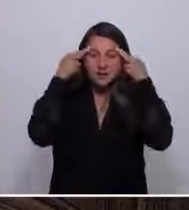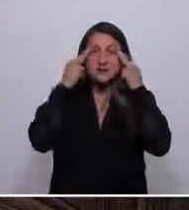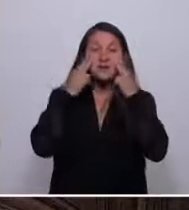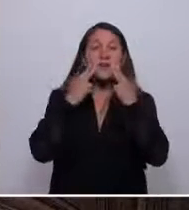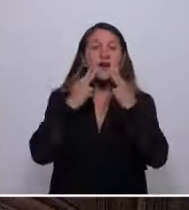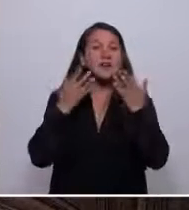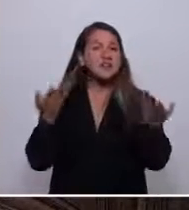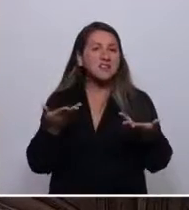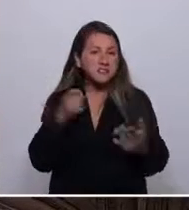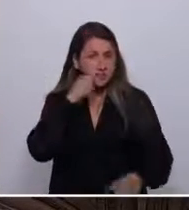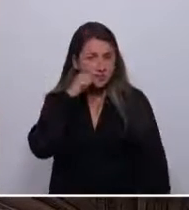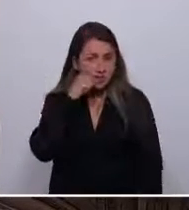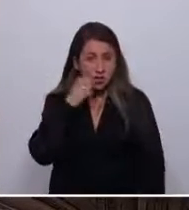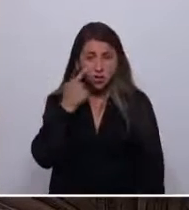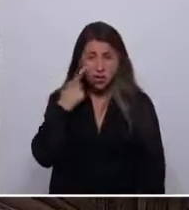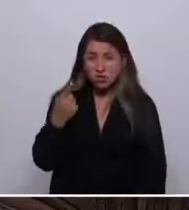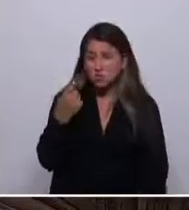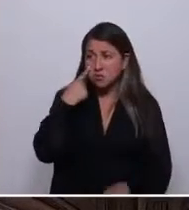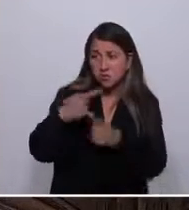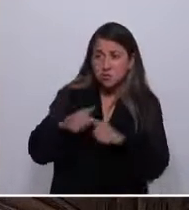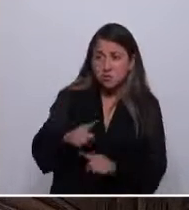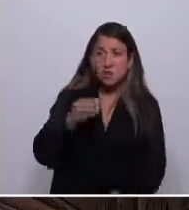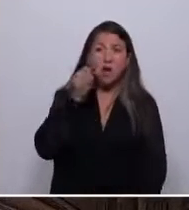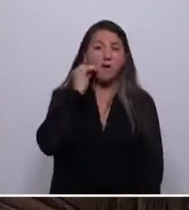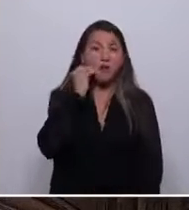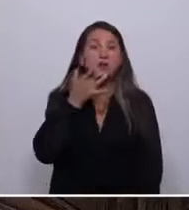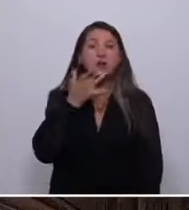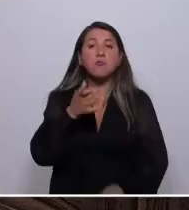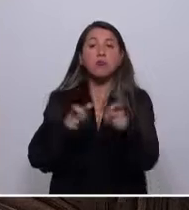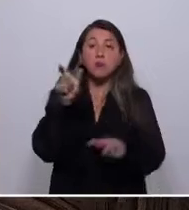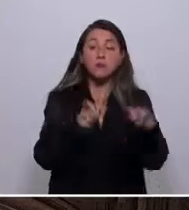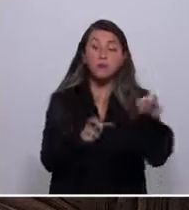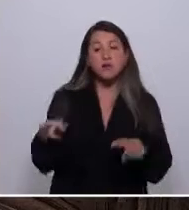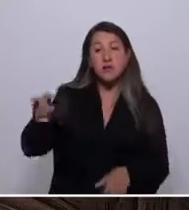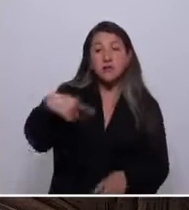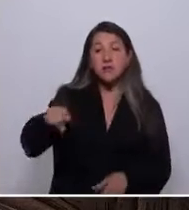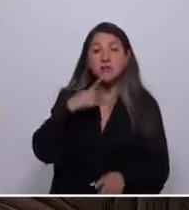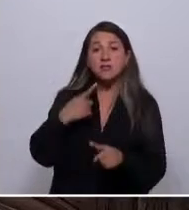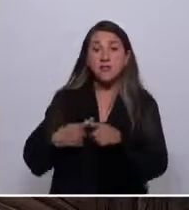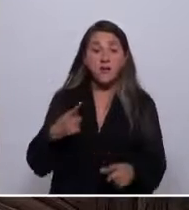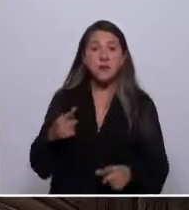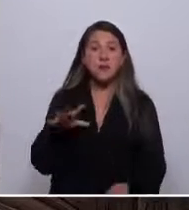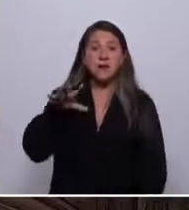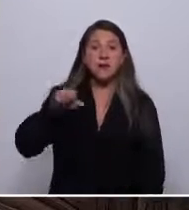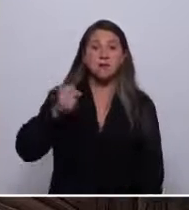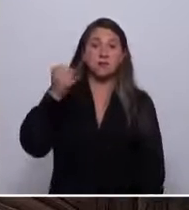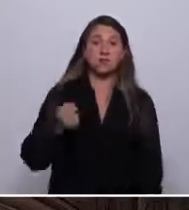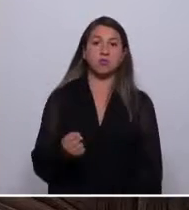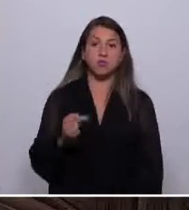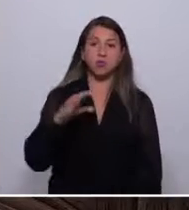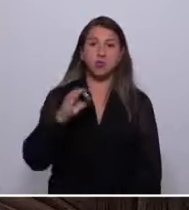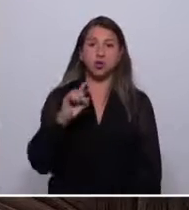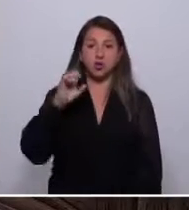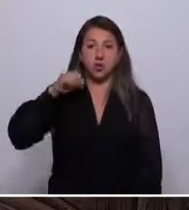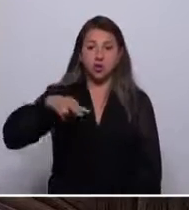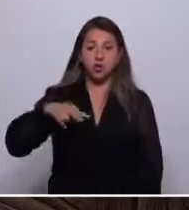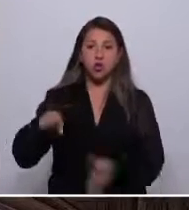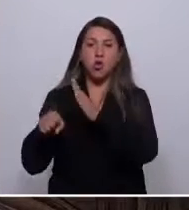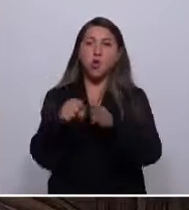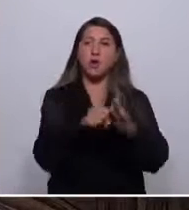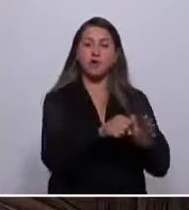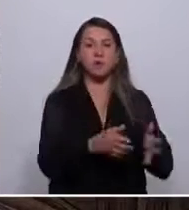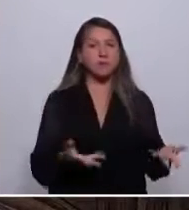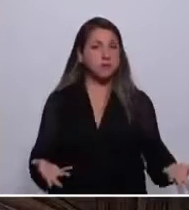¿Se imaginan no conocer a tus abuelos porque la gente que se denominó colono los aniquiló? ¿Se imaginan